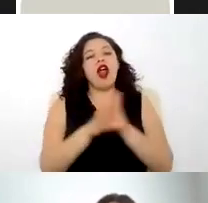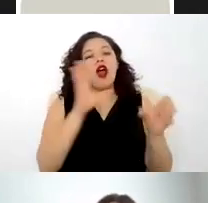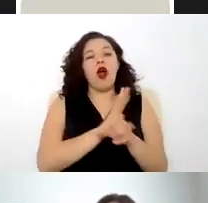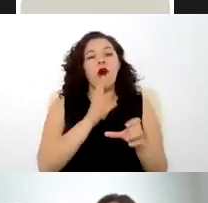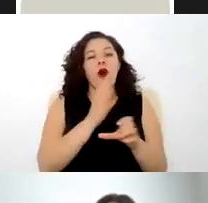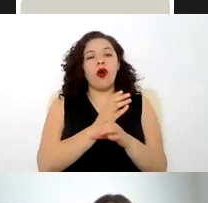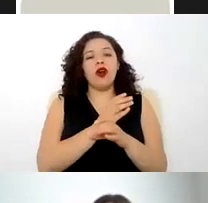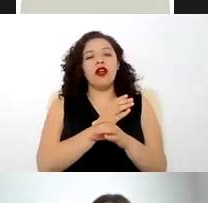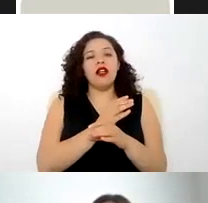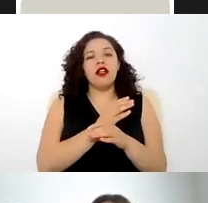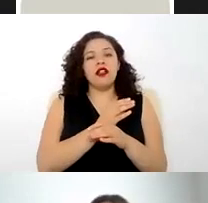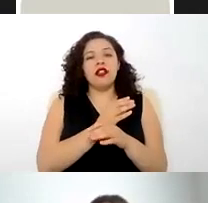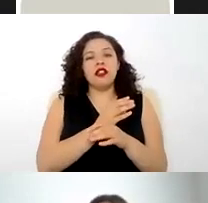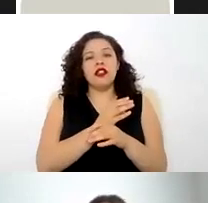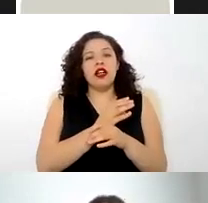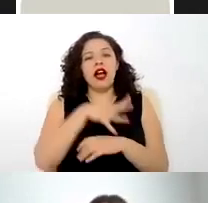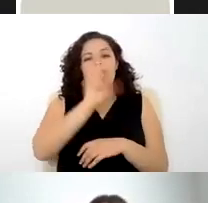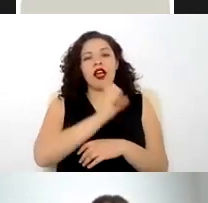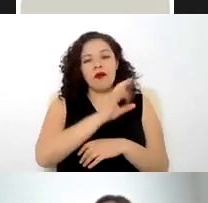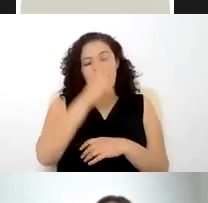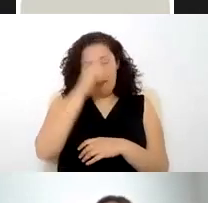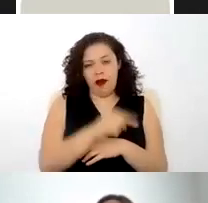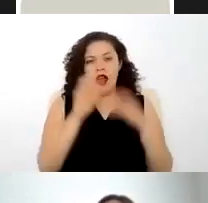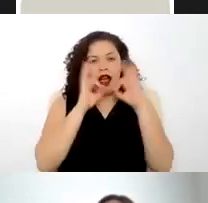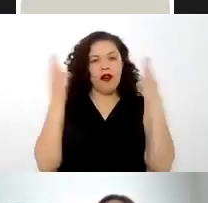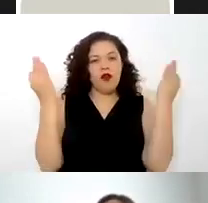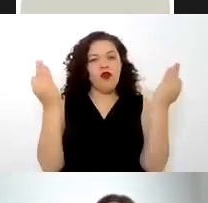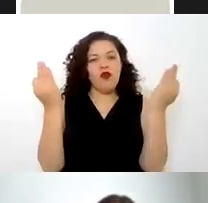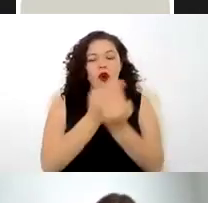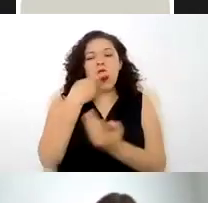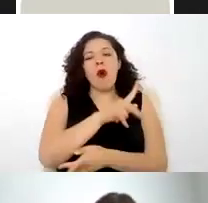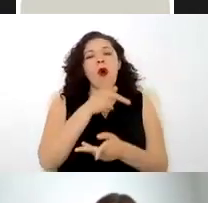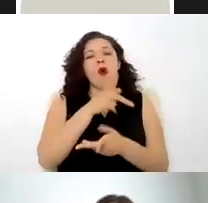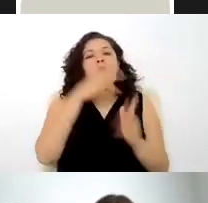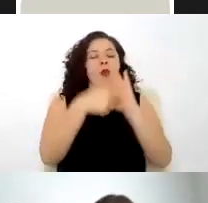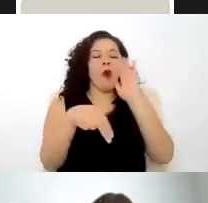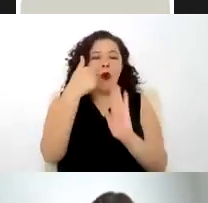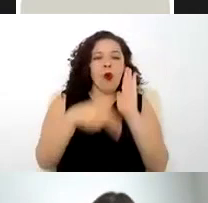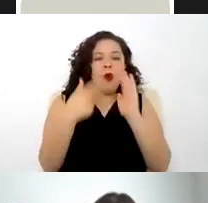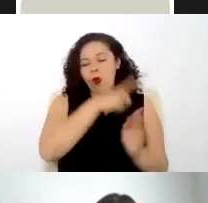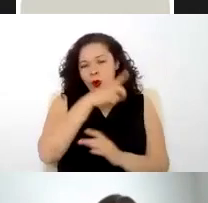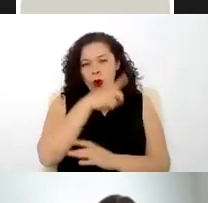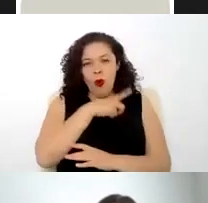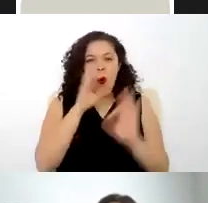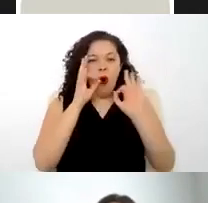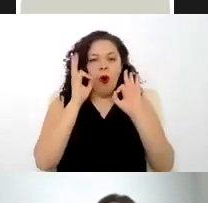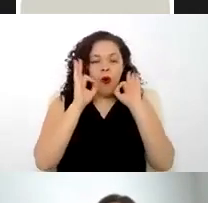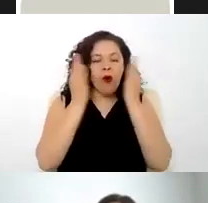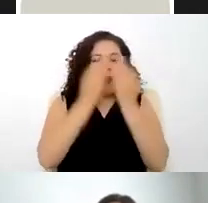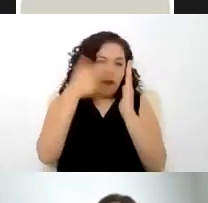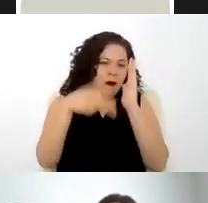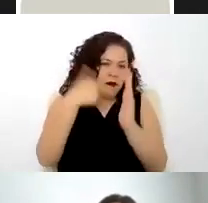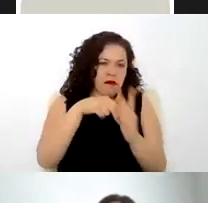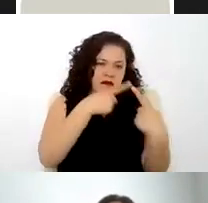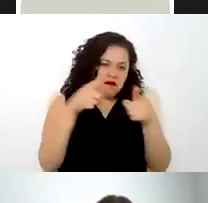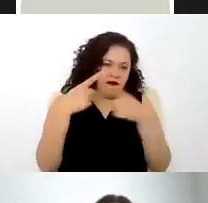virtud de ese contrato se va a llevar a cabo por medio de sus propias herramientas sus propios medios tenemos también